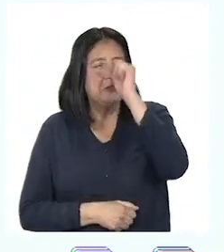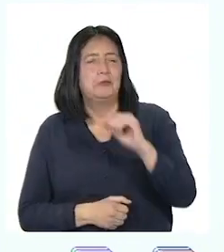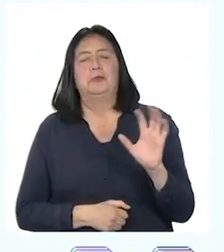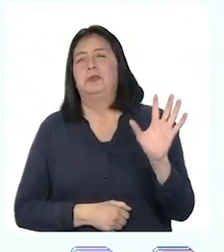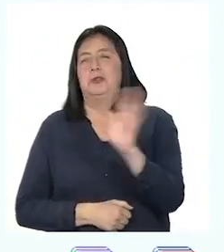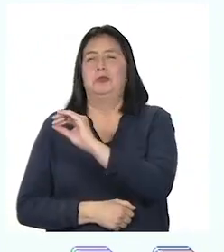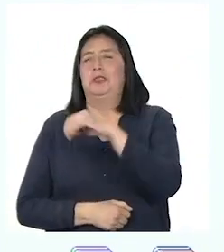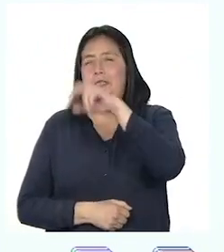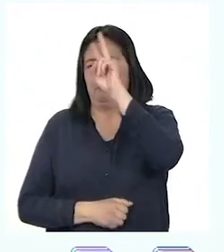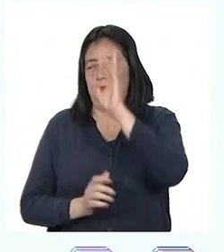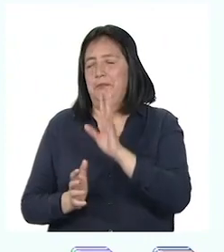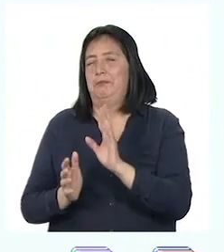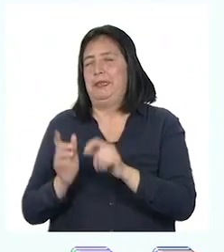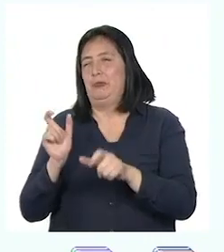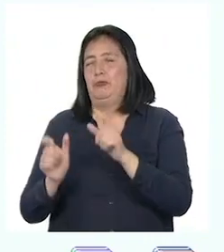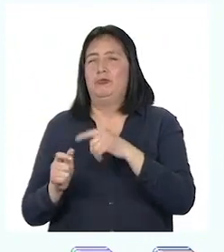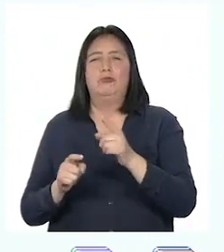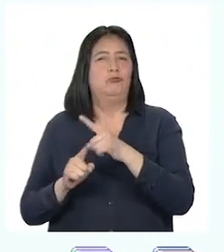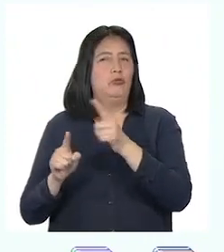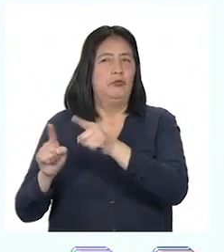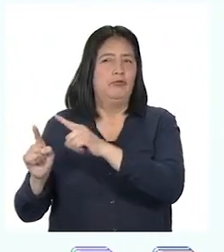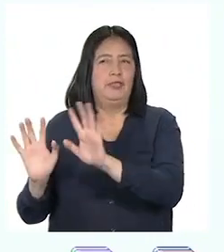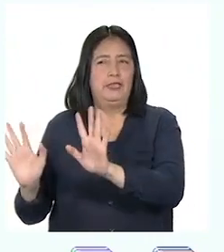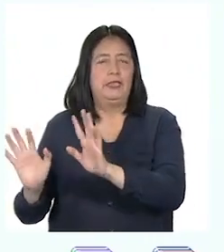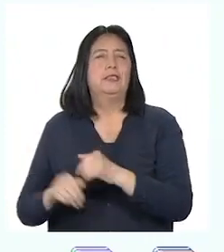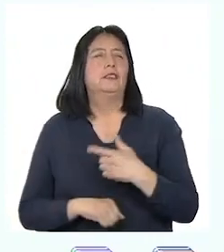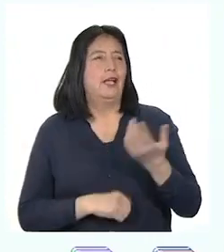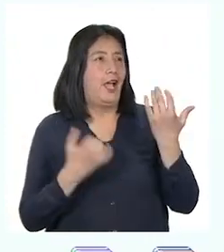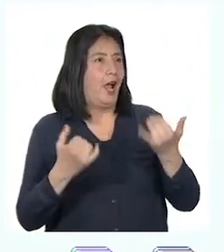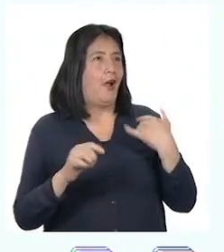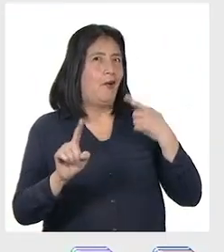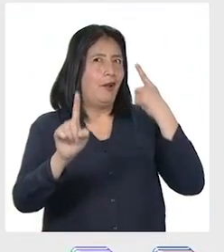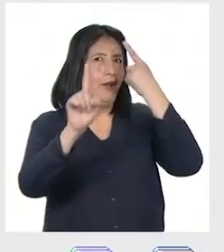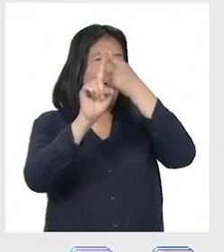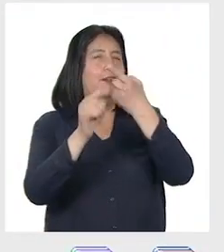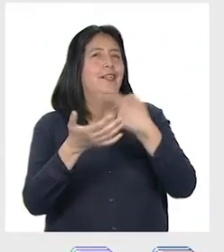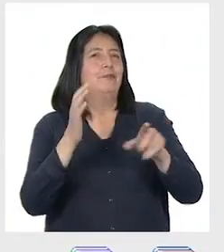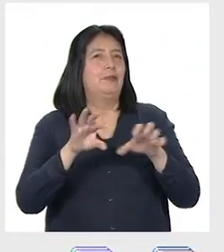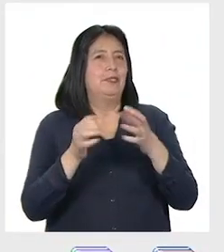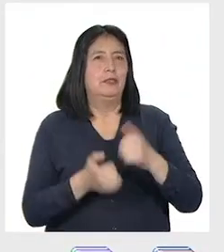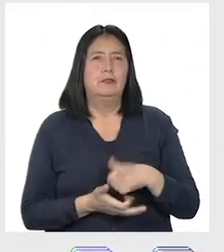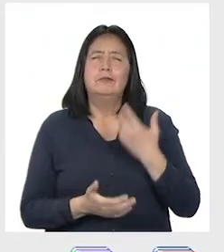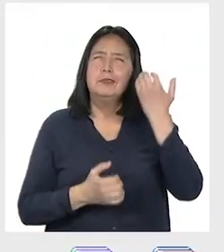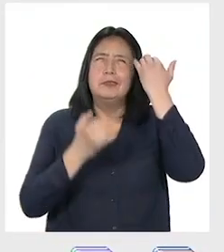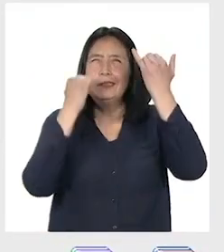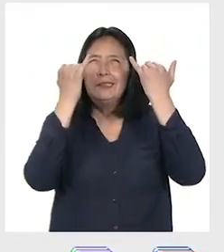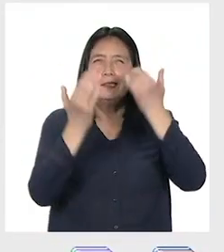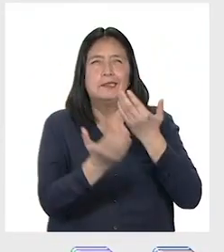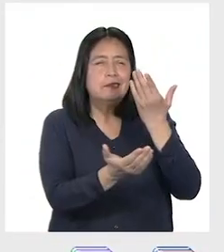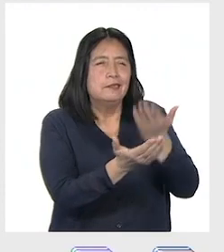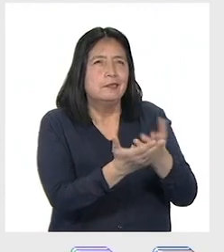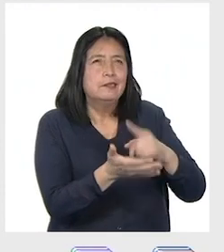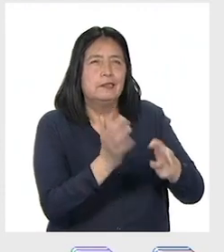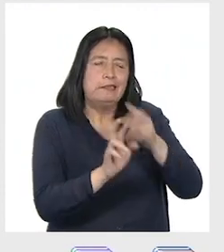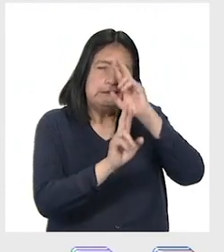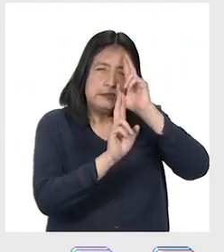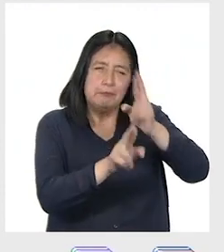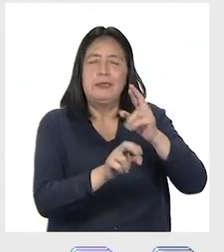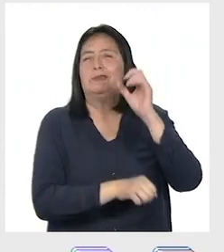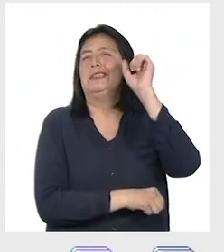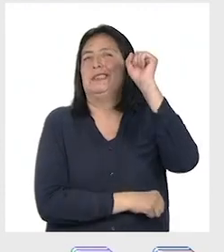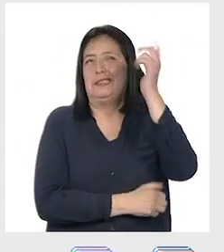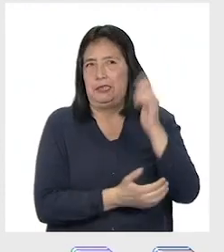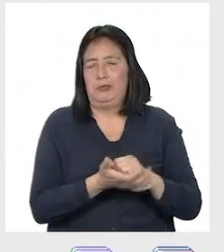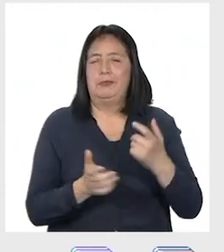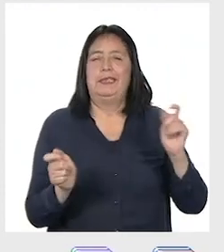de todas las personas sin distinción. Ahora nos toca cumplir el reto de hoy. Proponer acciones que contribuyan al respeto de los